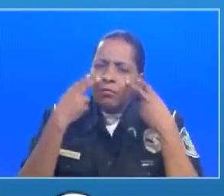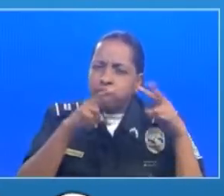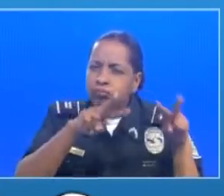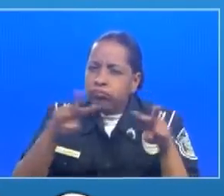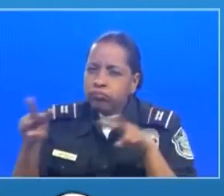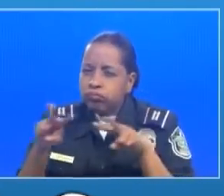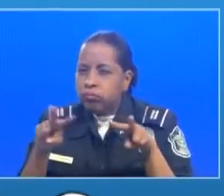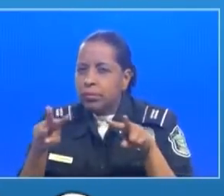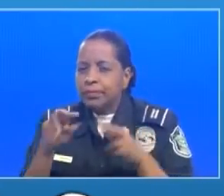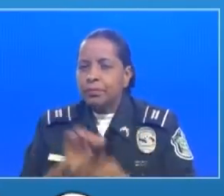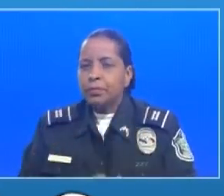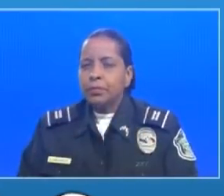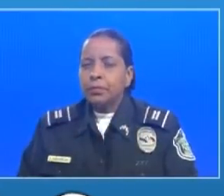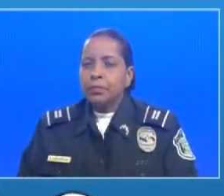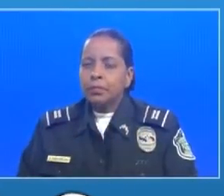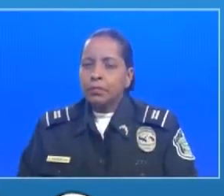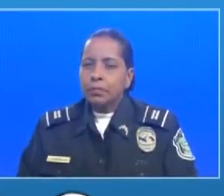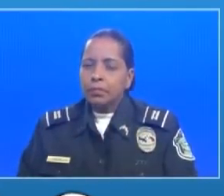de esta situación de salud